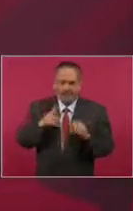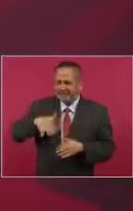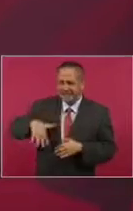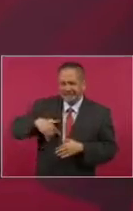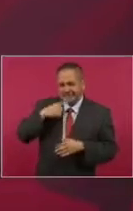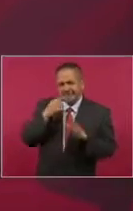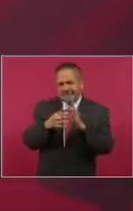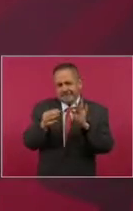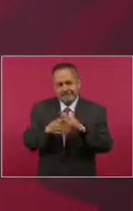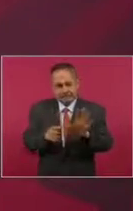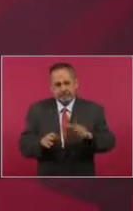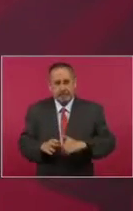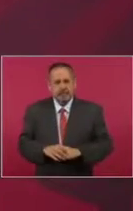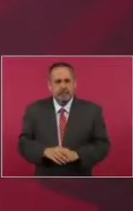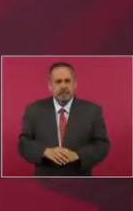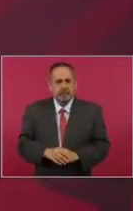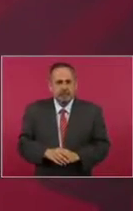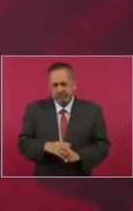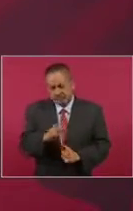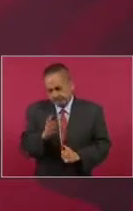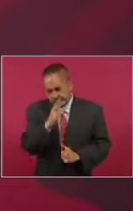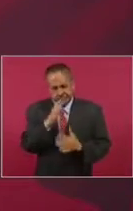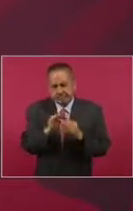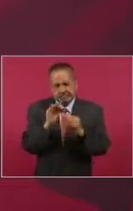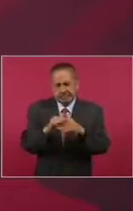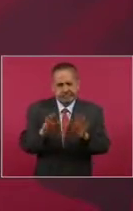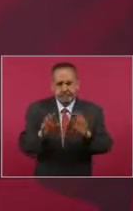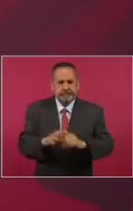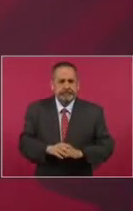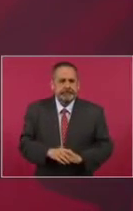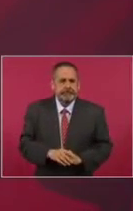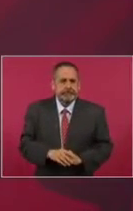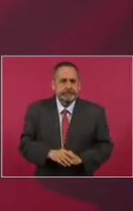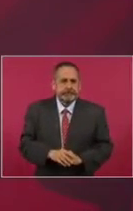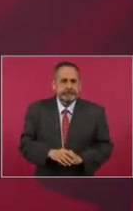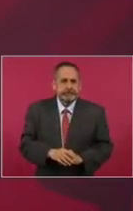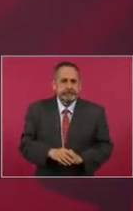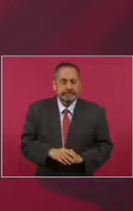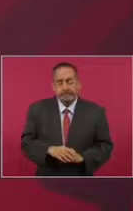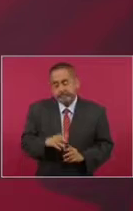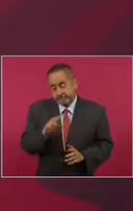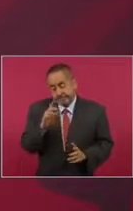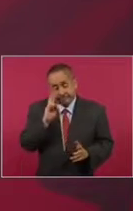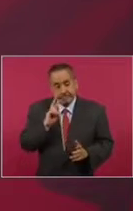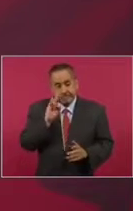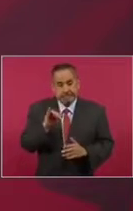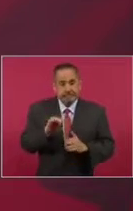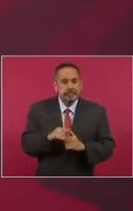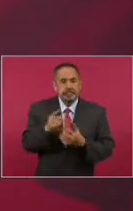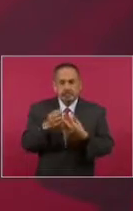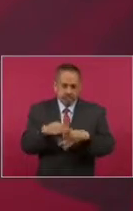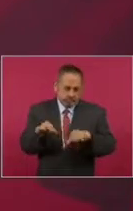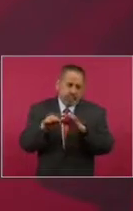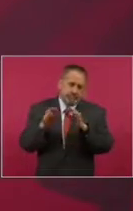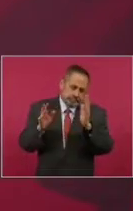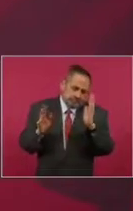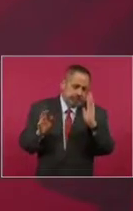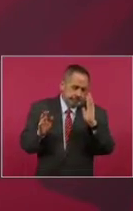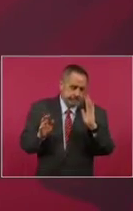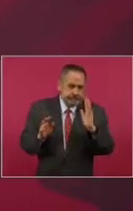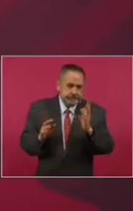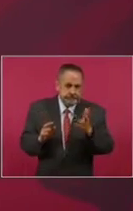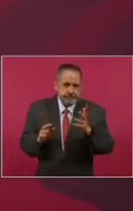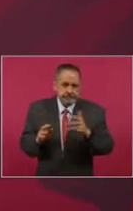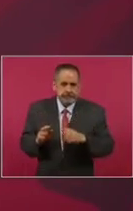ahora, ¿no? Sí, algo relacionado. Sí, pues sí, es importante que exista